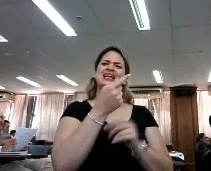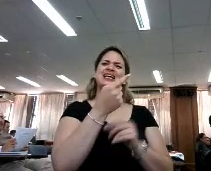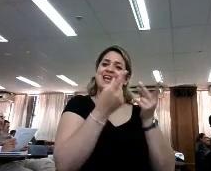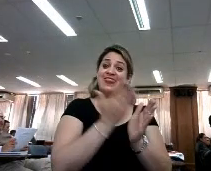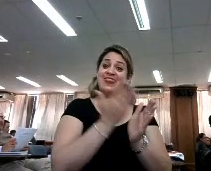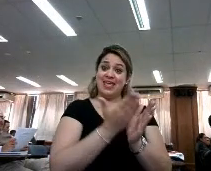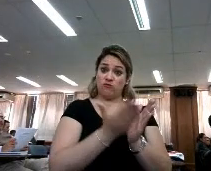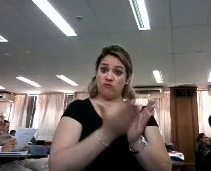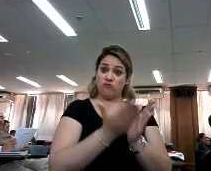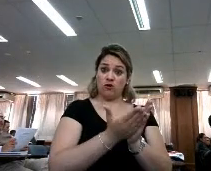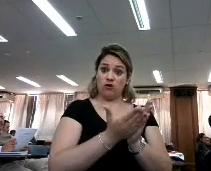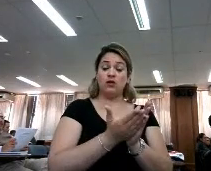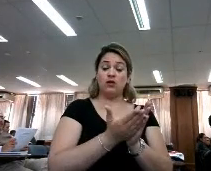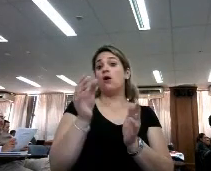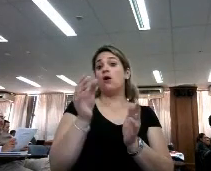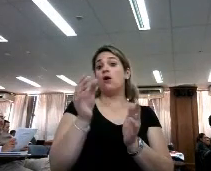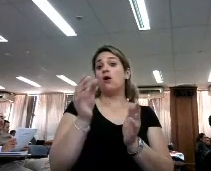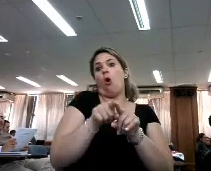exacto